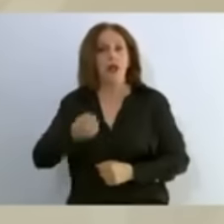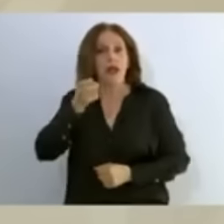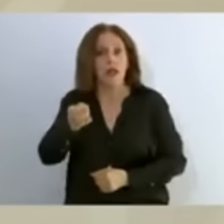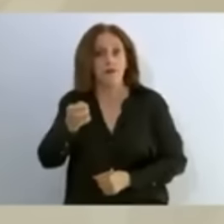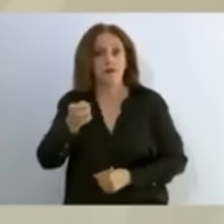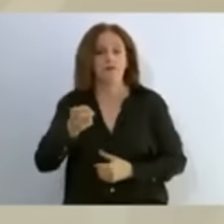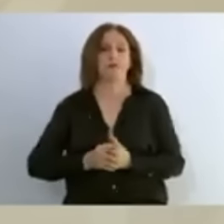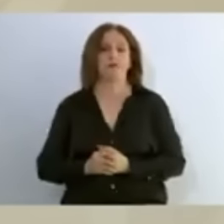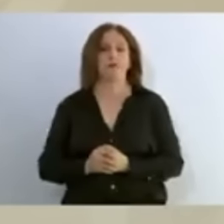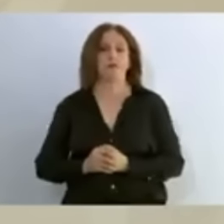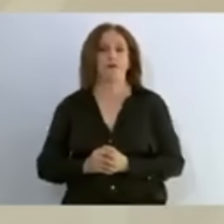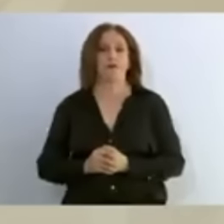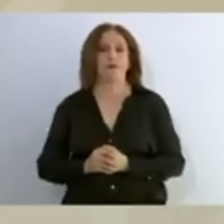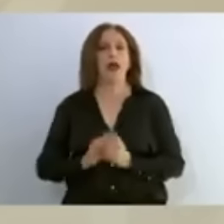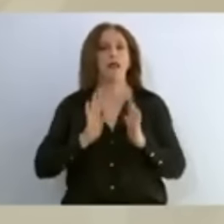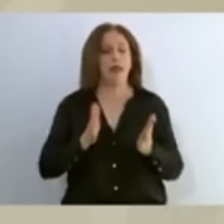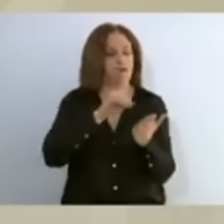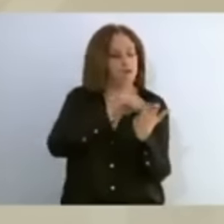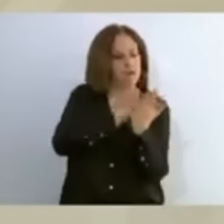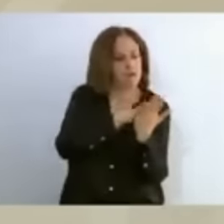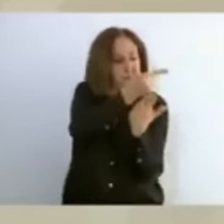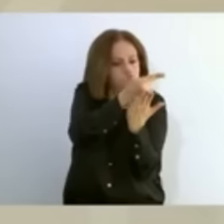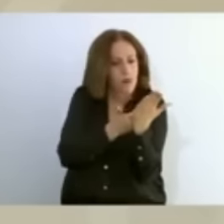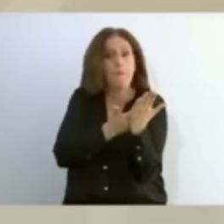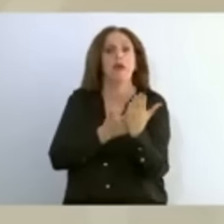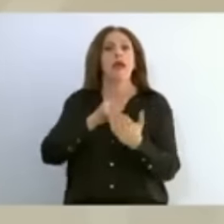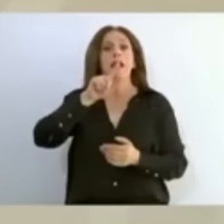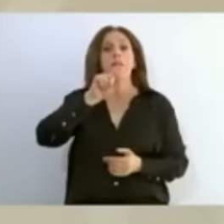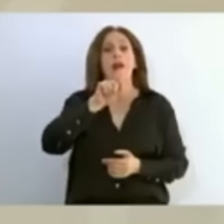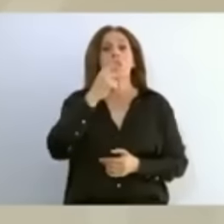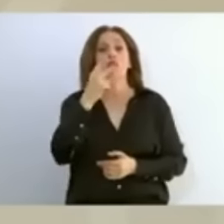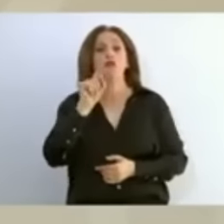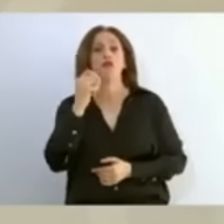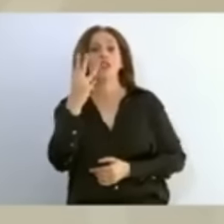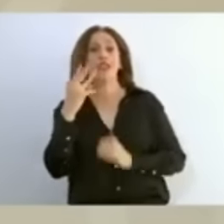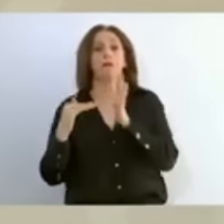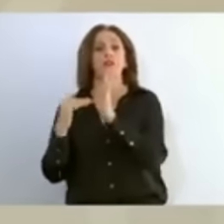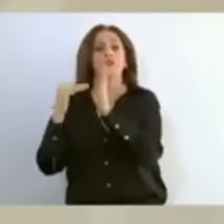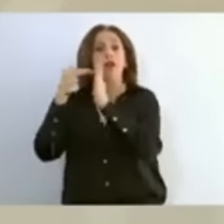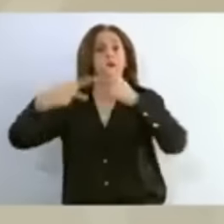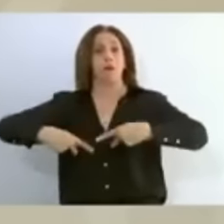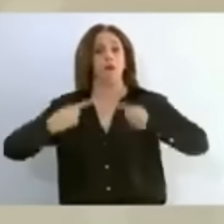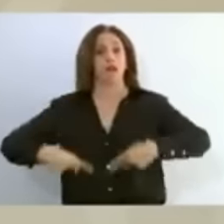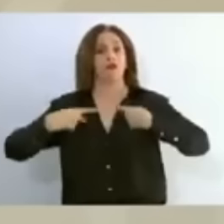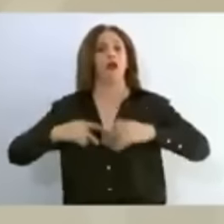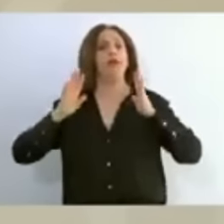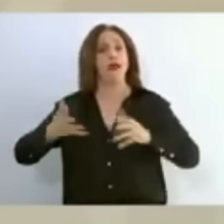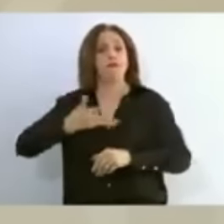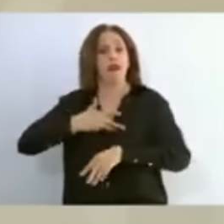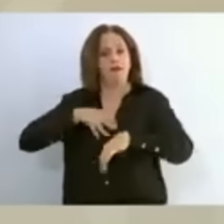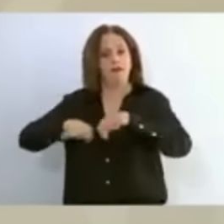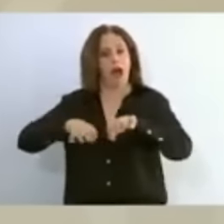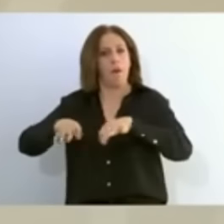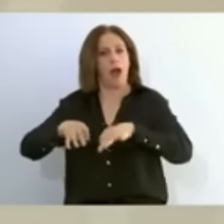en el registro del empleo formal, cuya cifra es de 22.3 millones de personas con un salario de